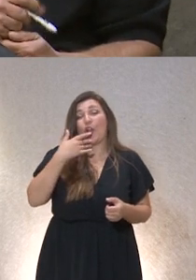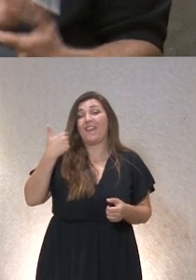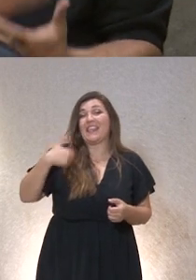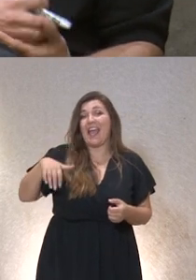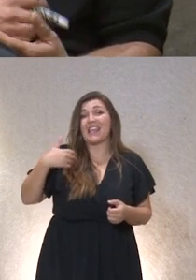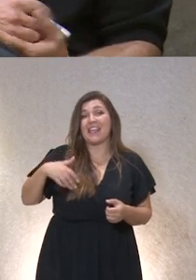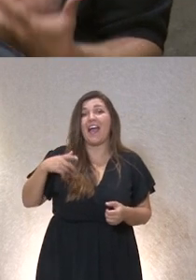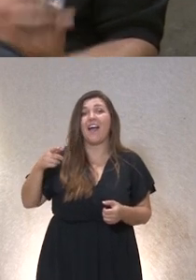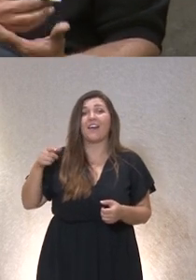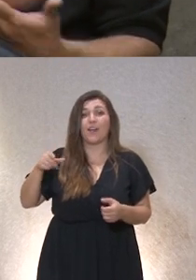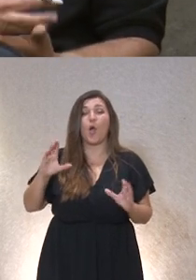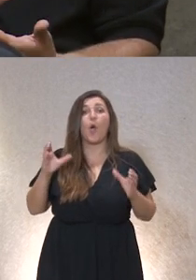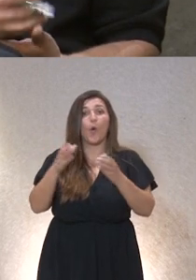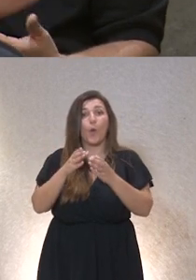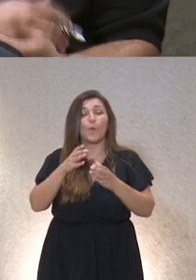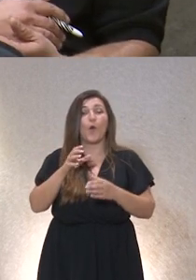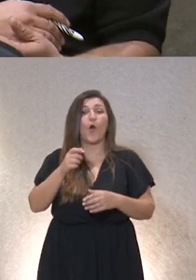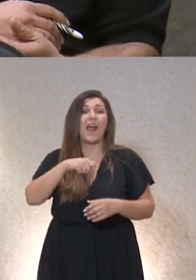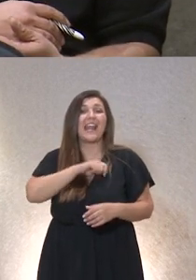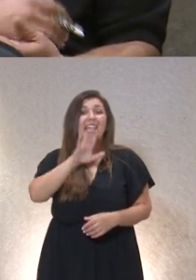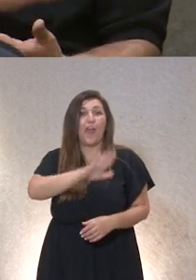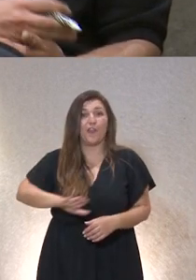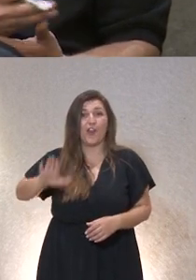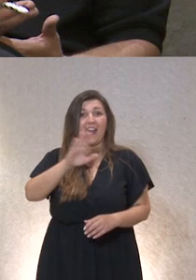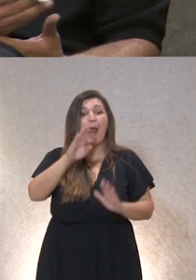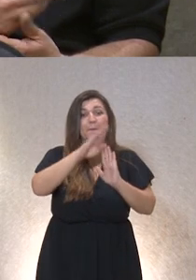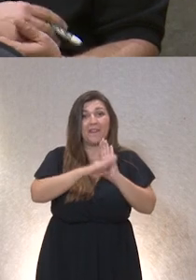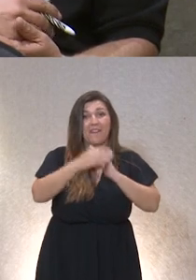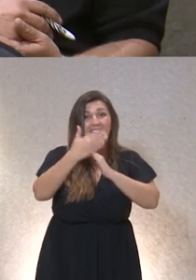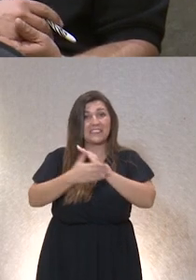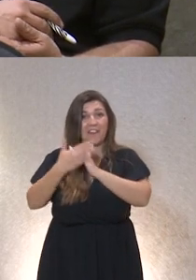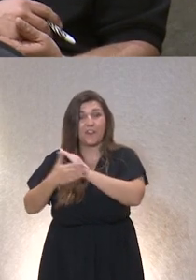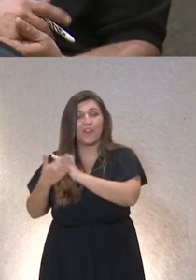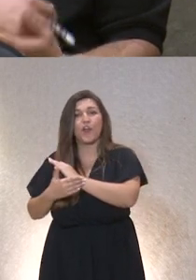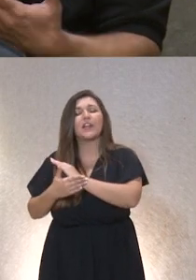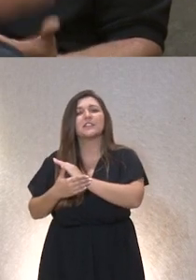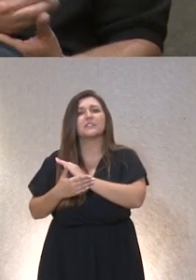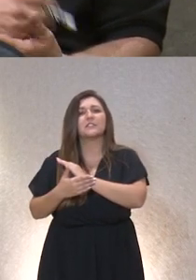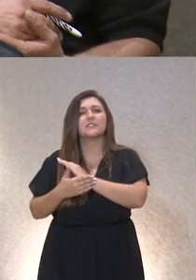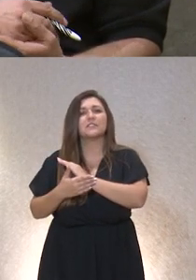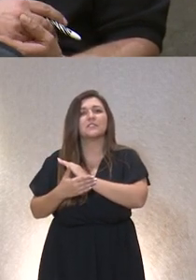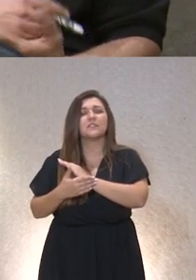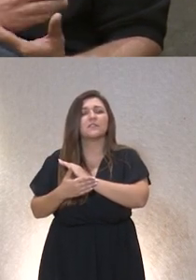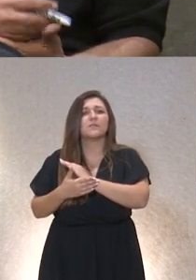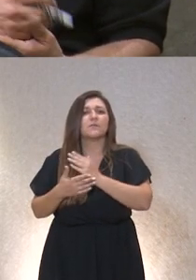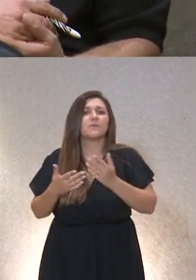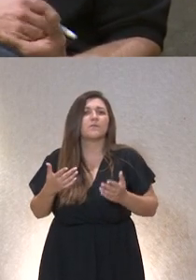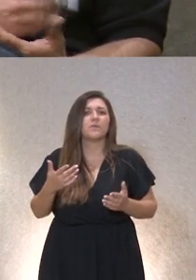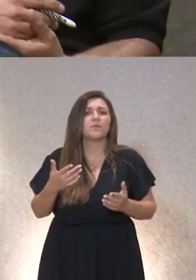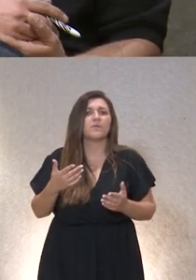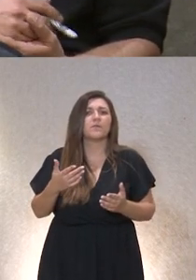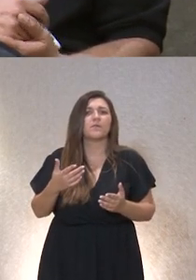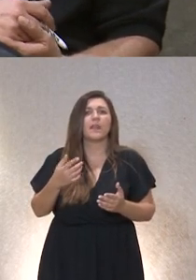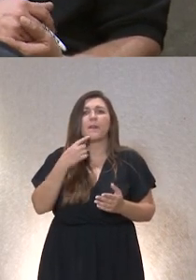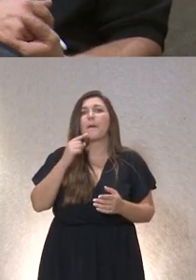desde el grupo nacional de reducción de restricciones de todos somos todas desde la inclusión ya se había editado una guía